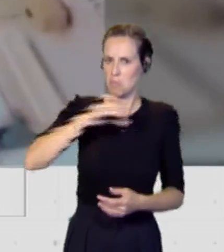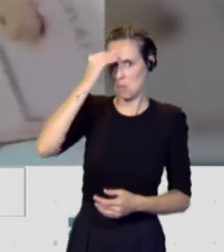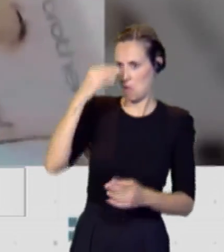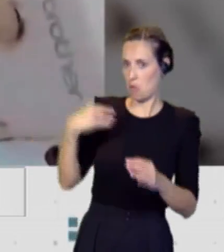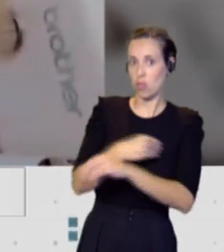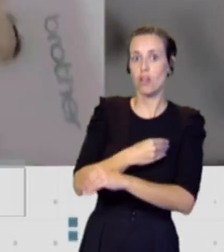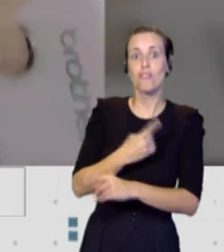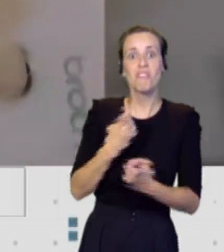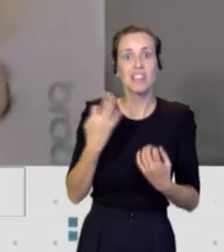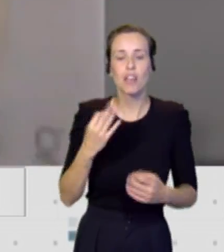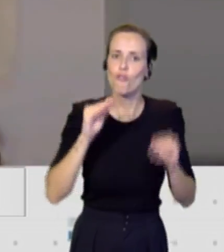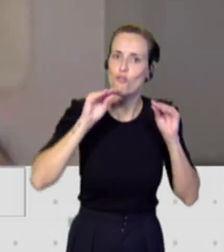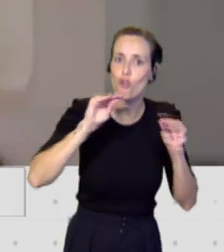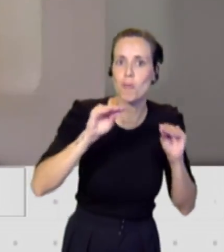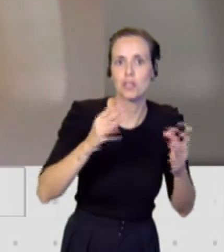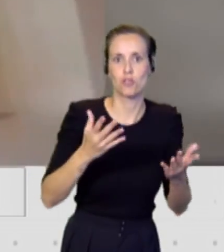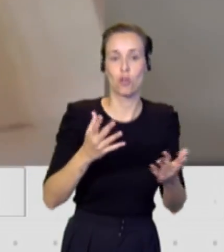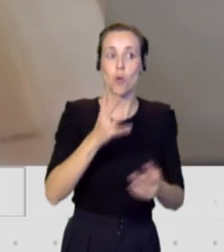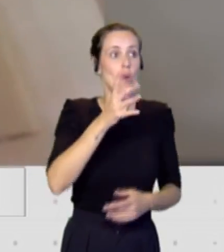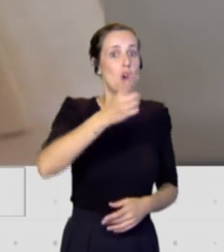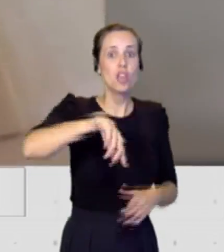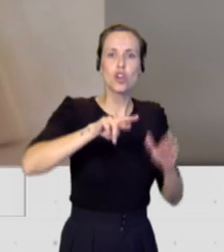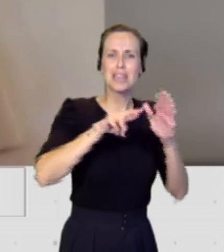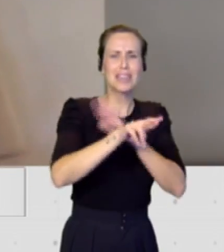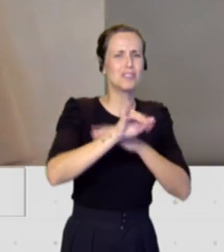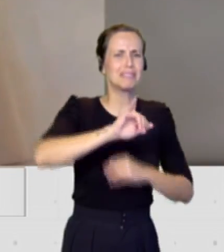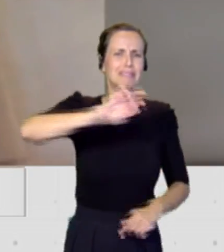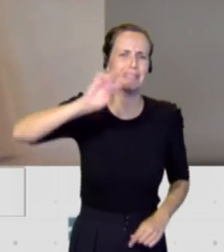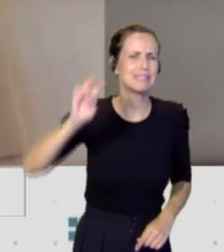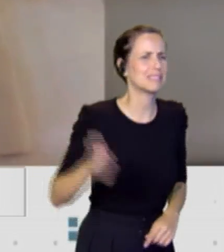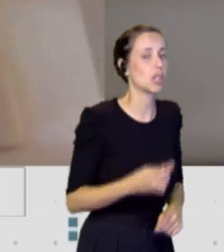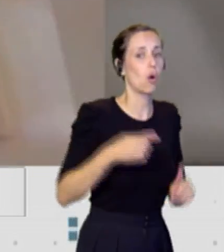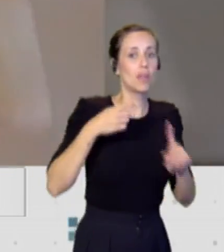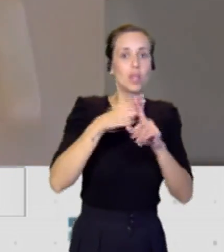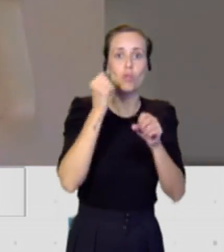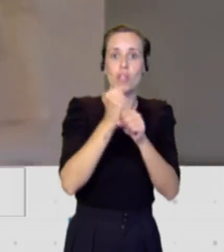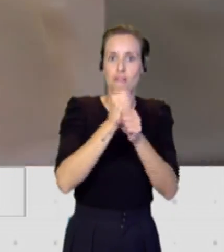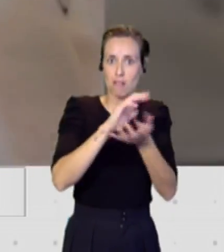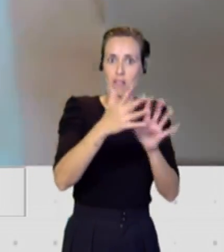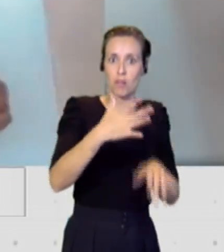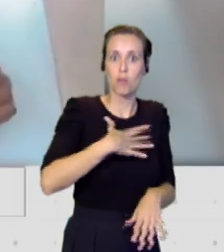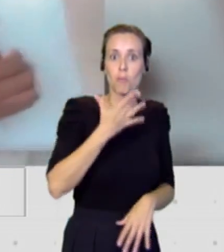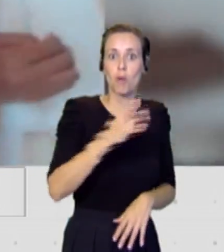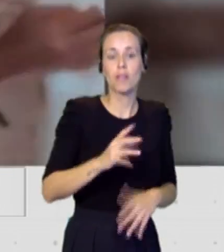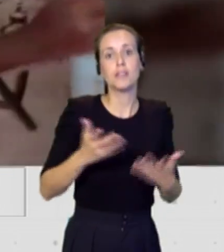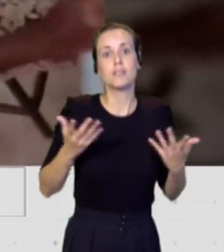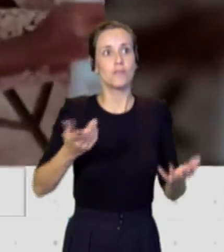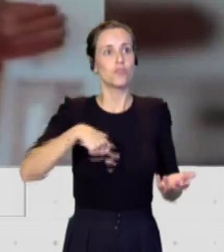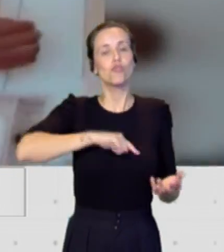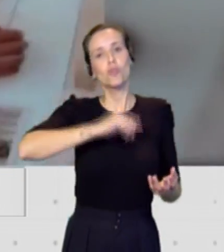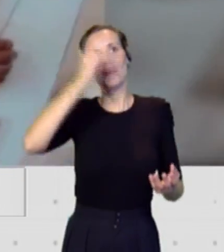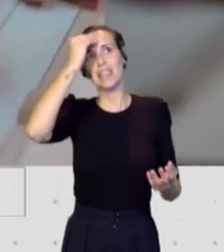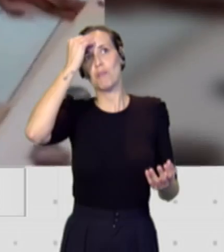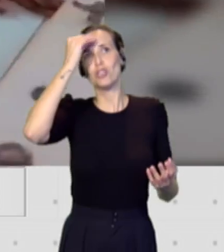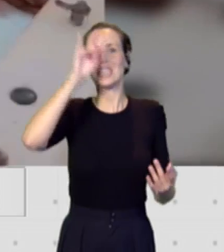formación, porque tienen muchísimos recursos para desarrollar su actividad, por lo tanto, ese pensamiento que nosotros canarios a veces, o